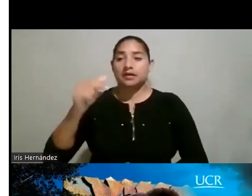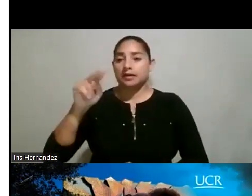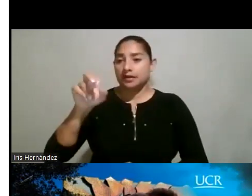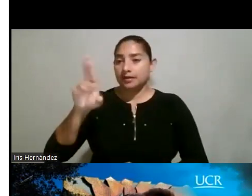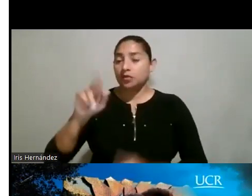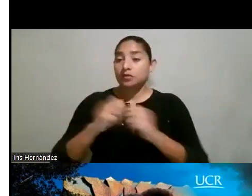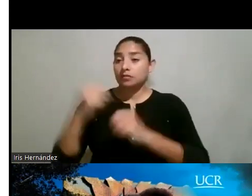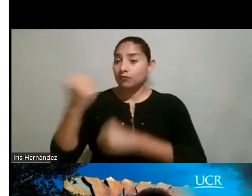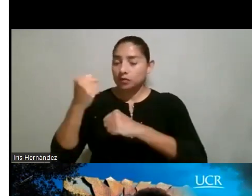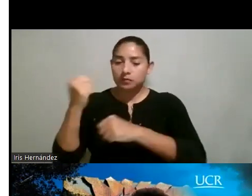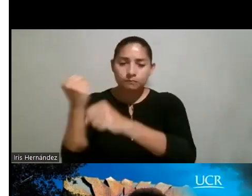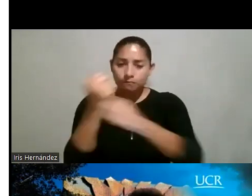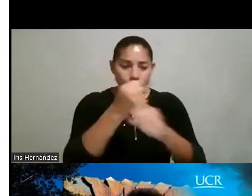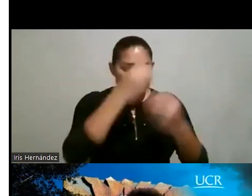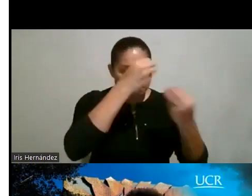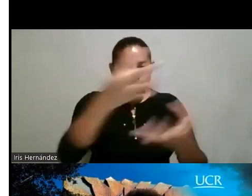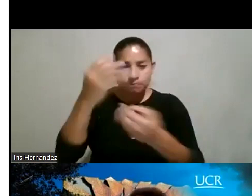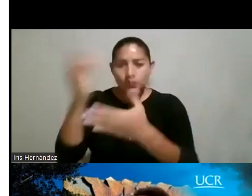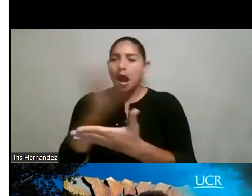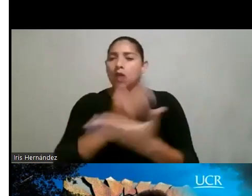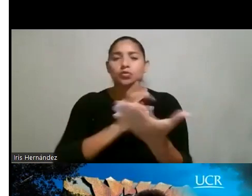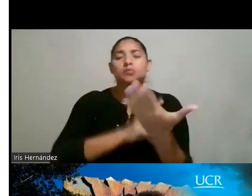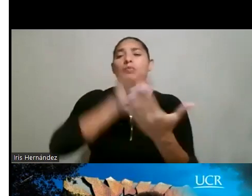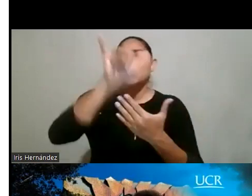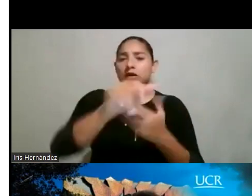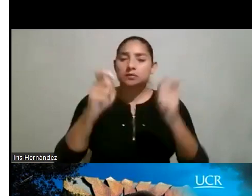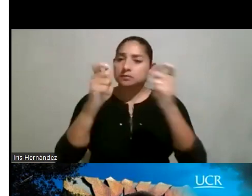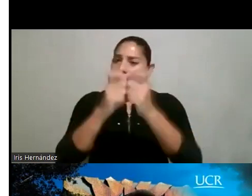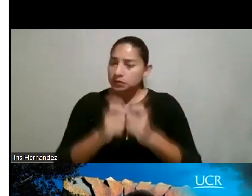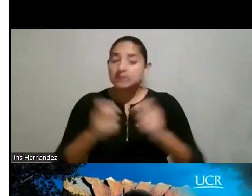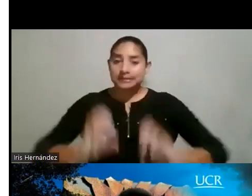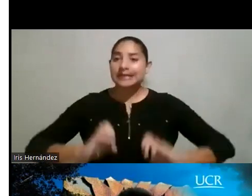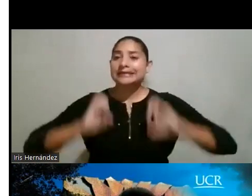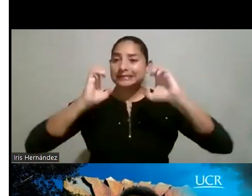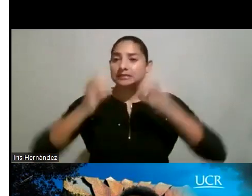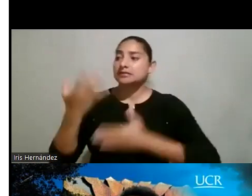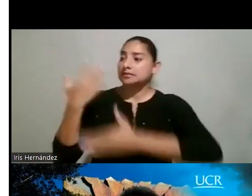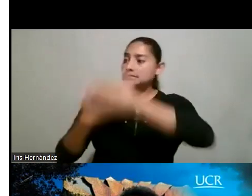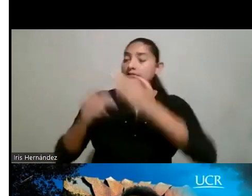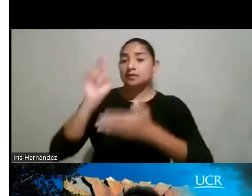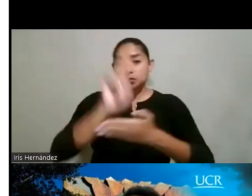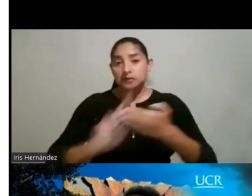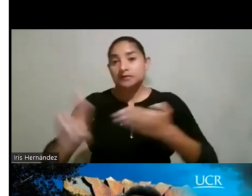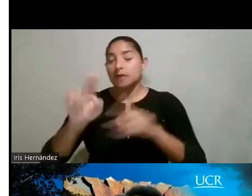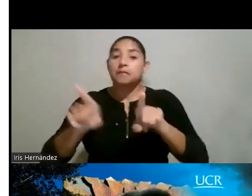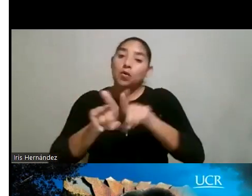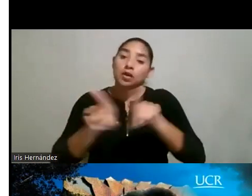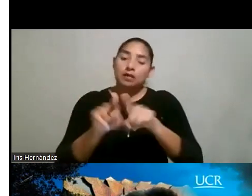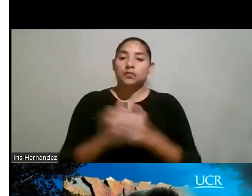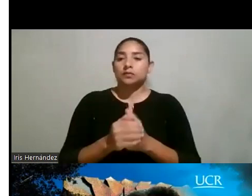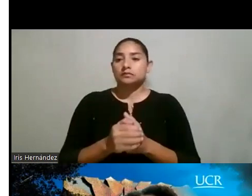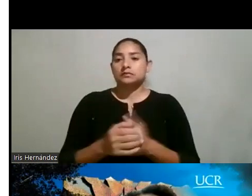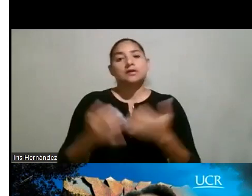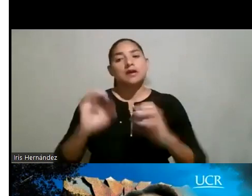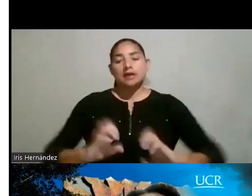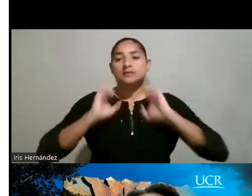fortalecimiento de trabajo conjunto con algunos proyectos puntuales que ya existían en la universidad. Por ejemplo, había un proyecto, hay un